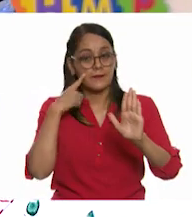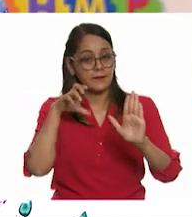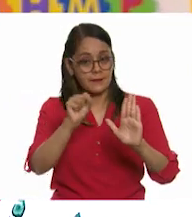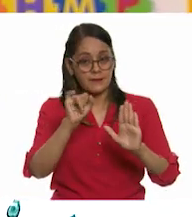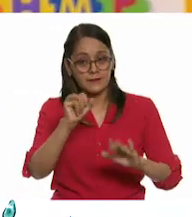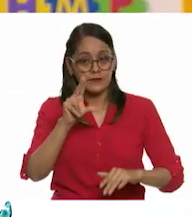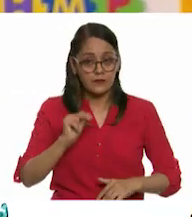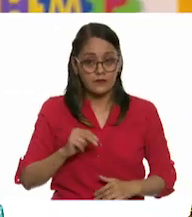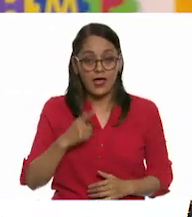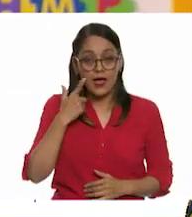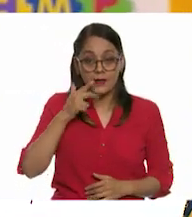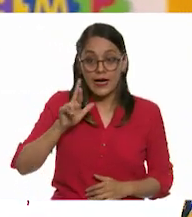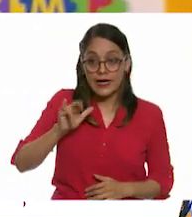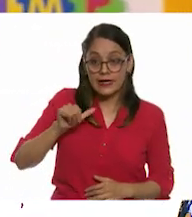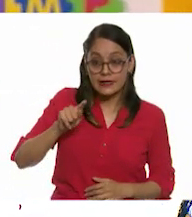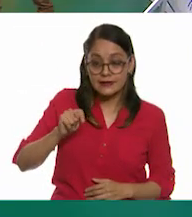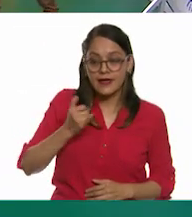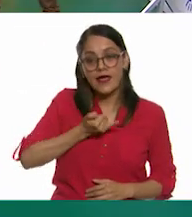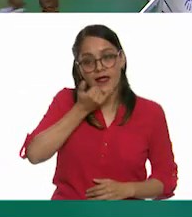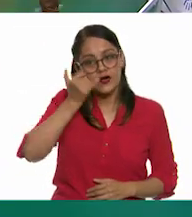correcto. Esperemos que Rita se equivoque.